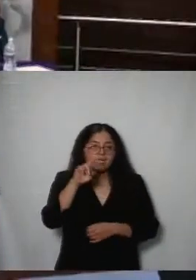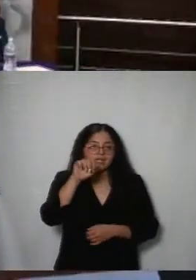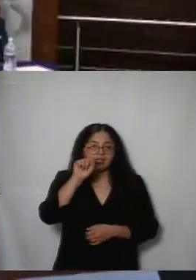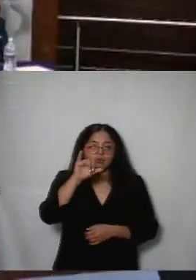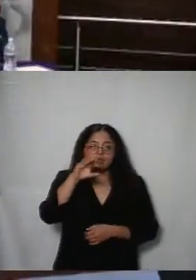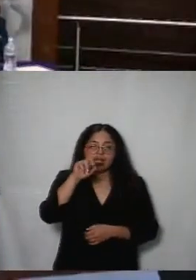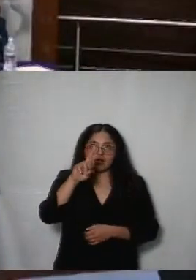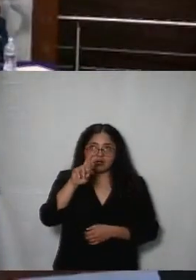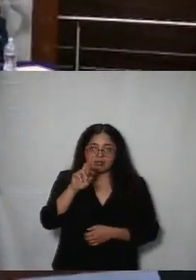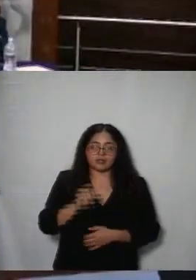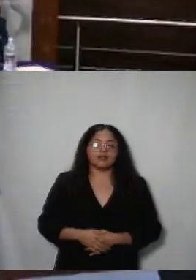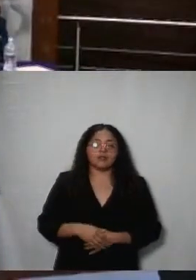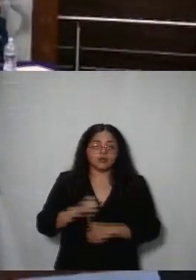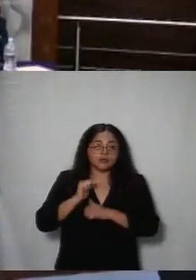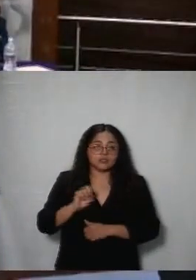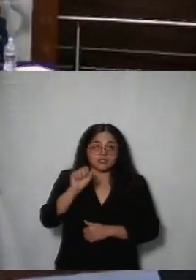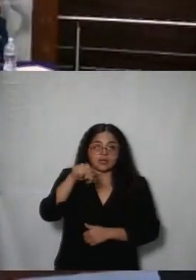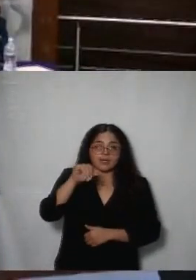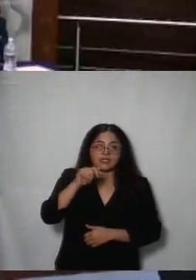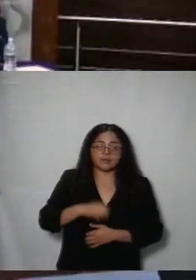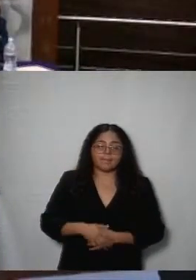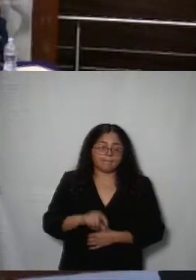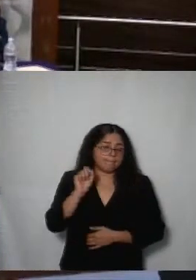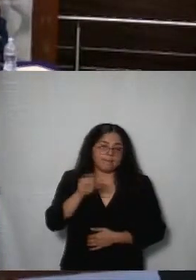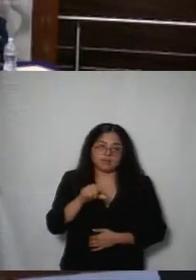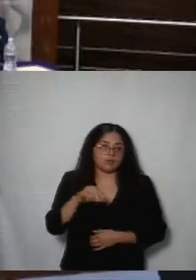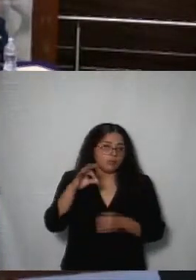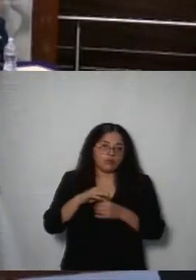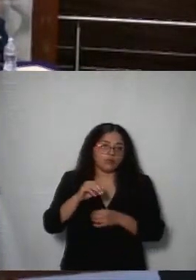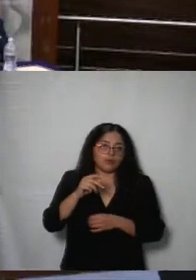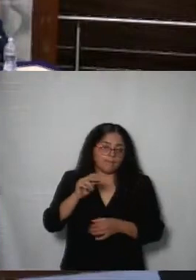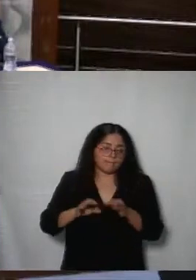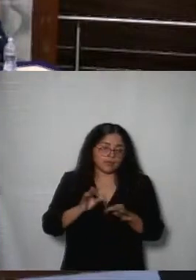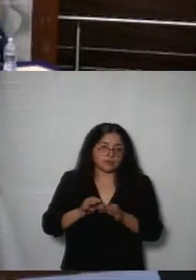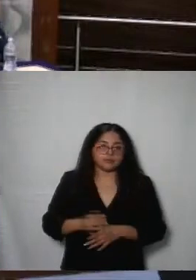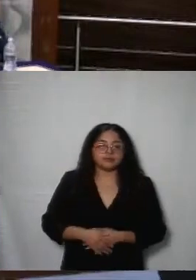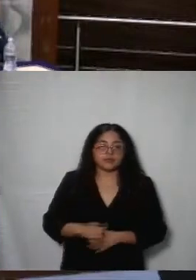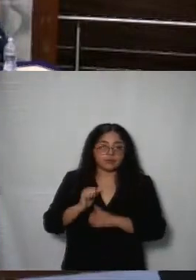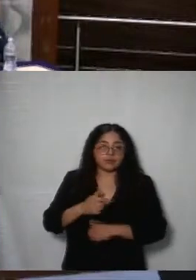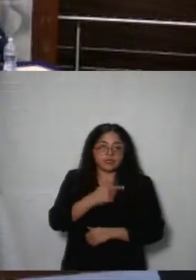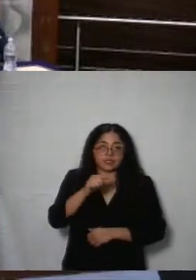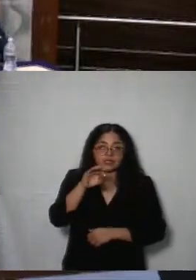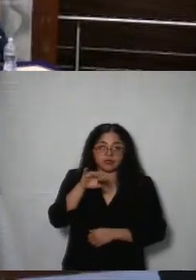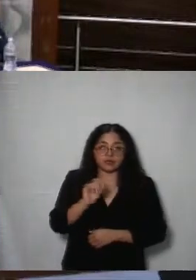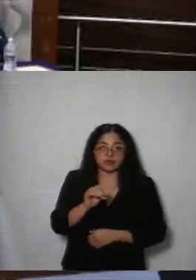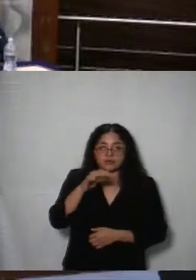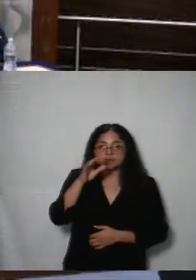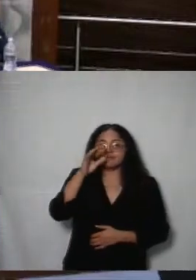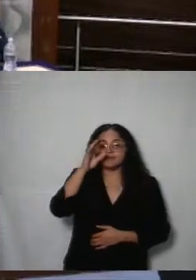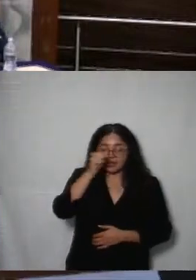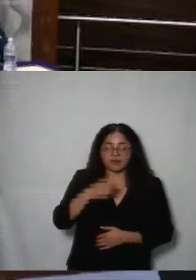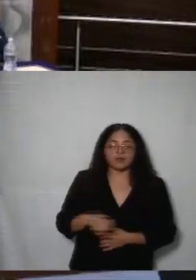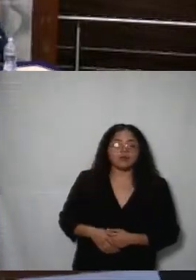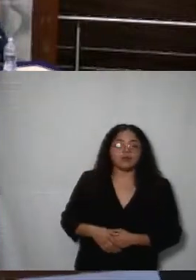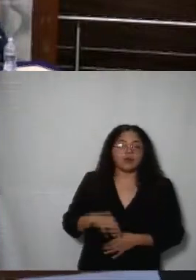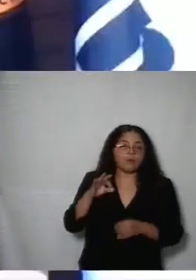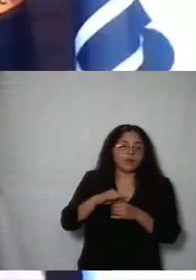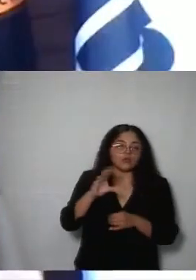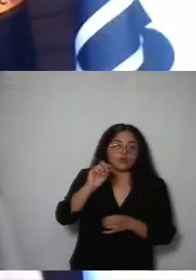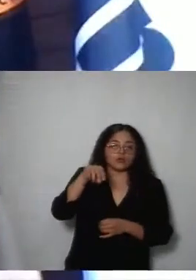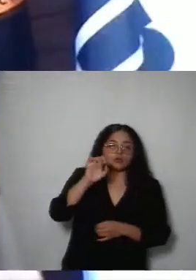voto particular comisionada San Martín en contra con voto particular comisionado Guerrero a favor con un voto concurrente